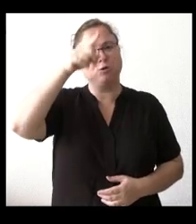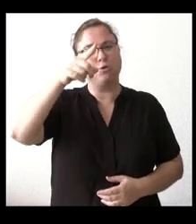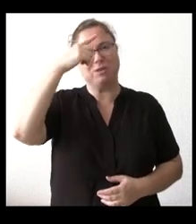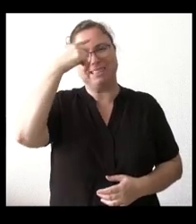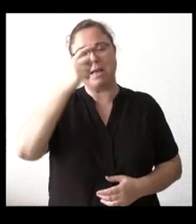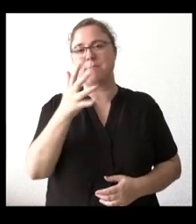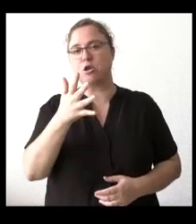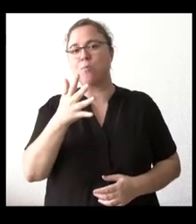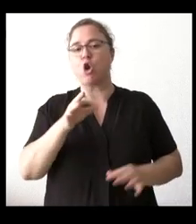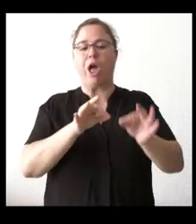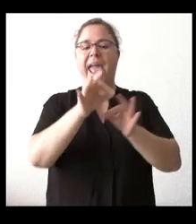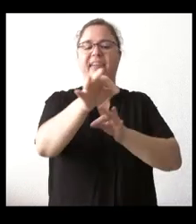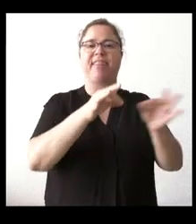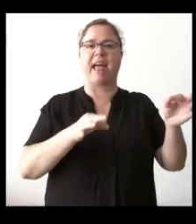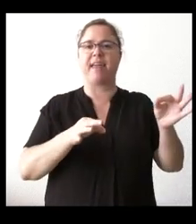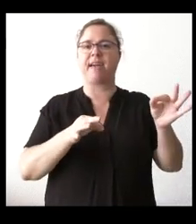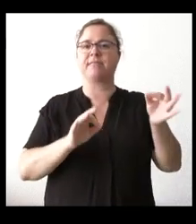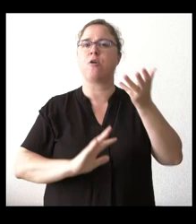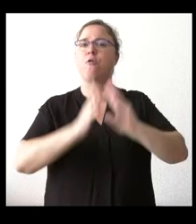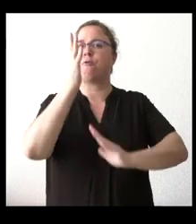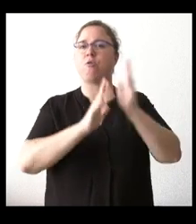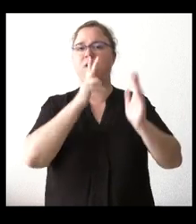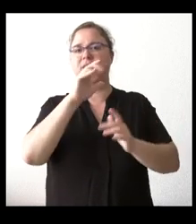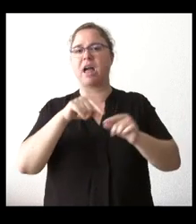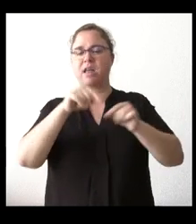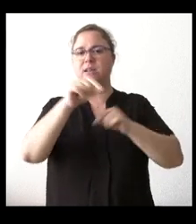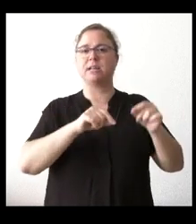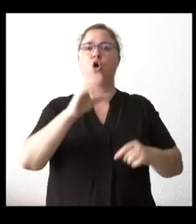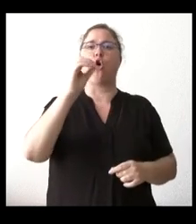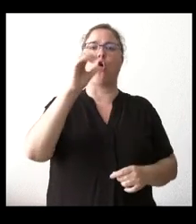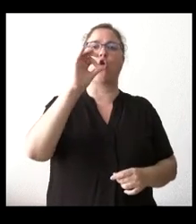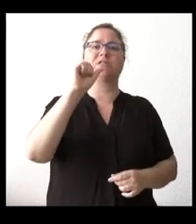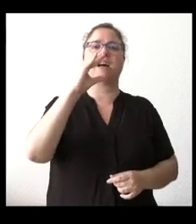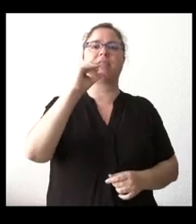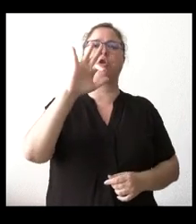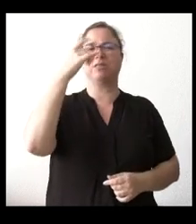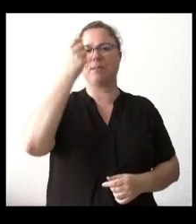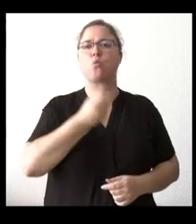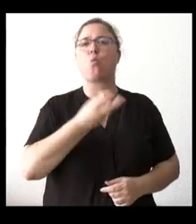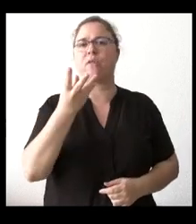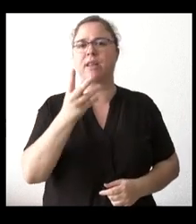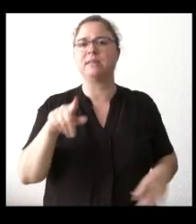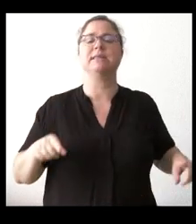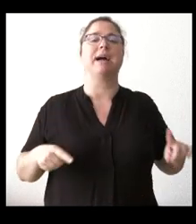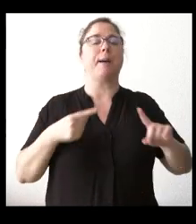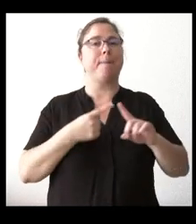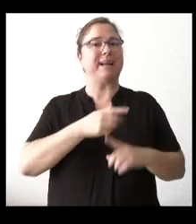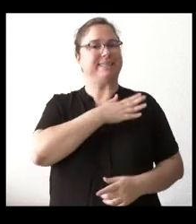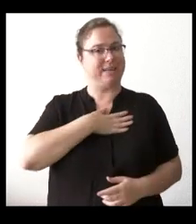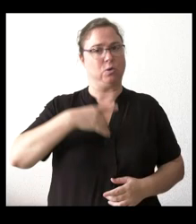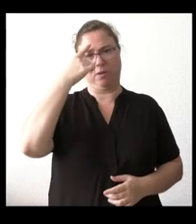cálculo de las hectáreas quemadas en el incendio de los acio. Le quería preguntar también si en algún momento se vieron